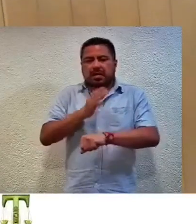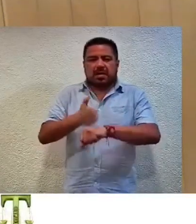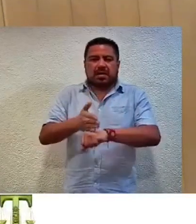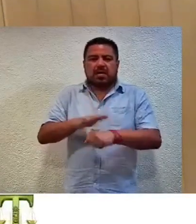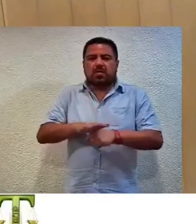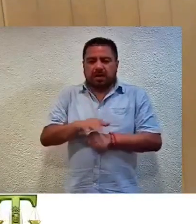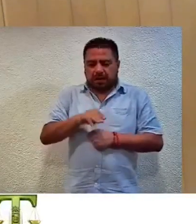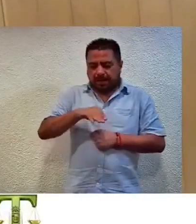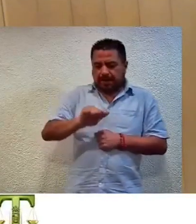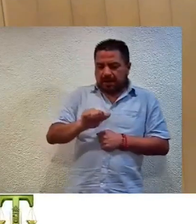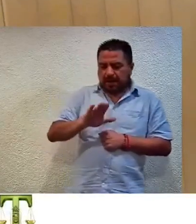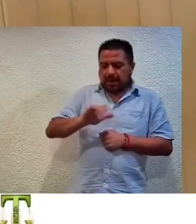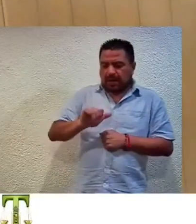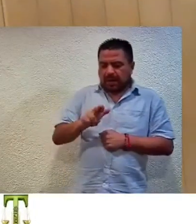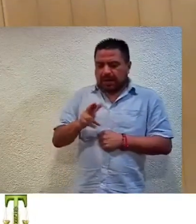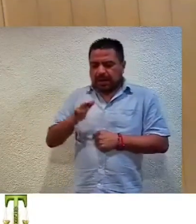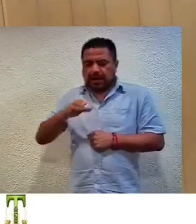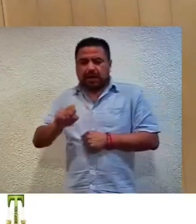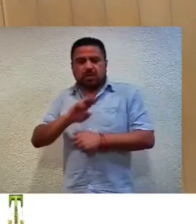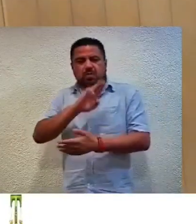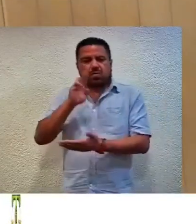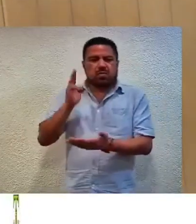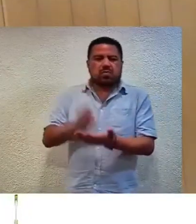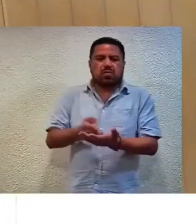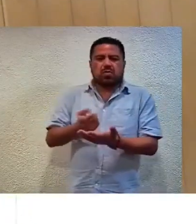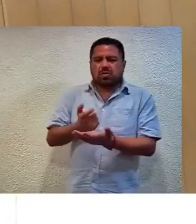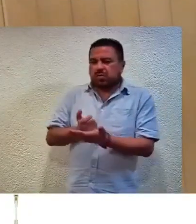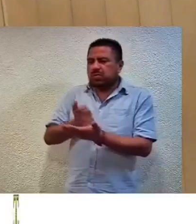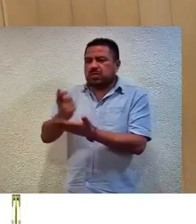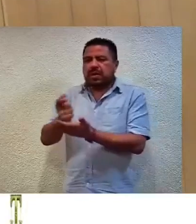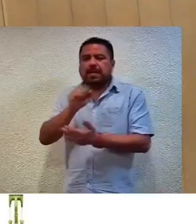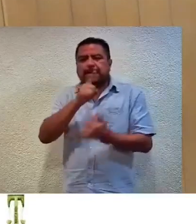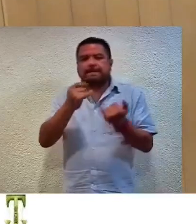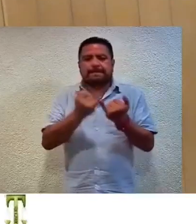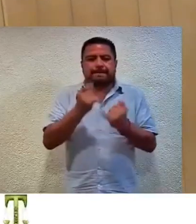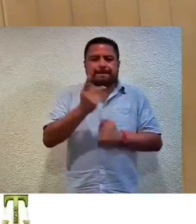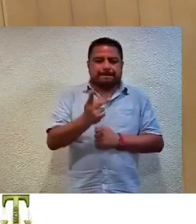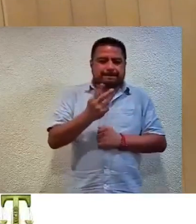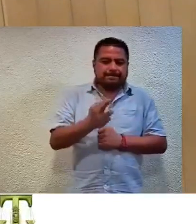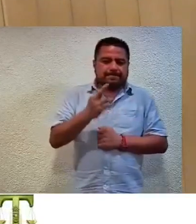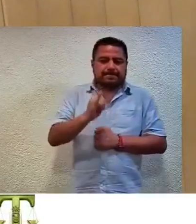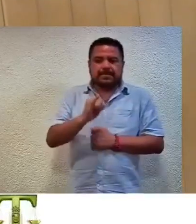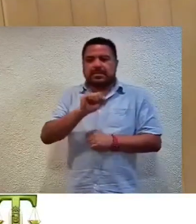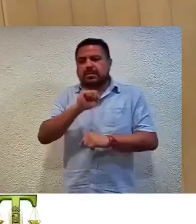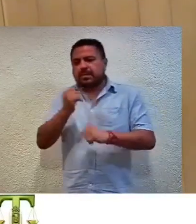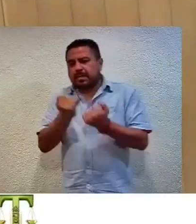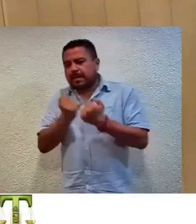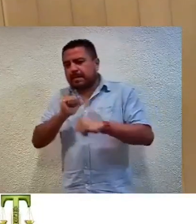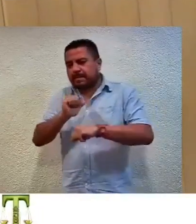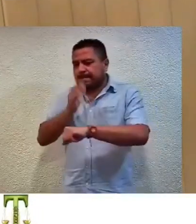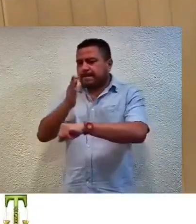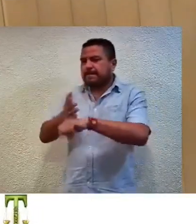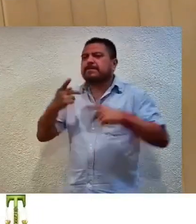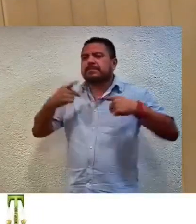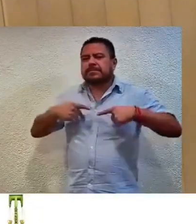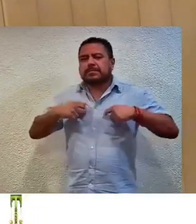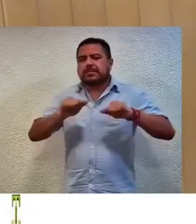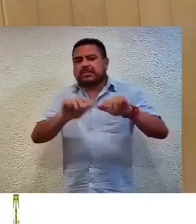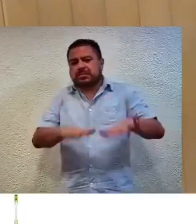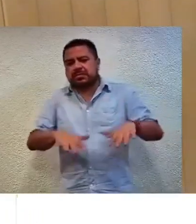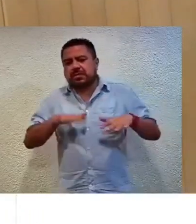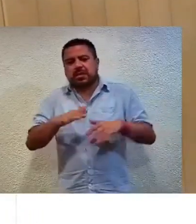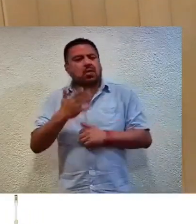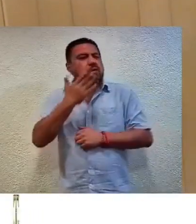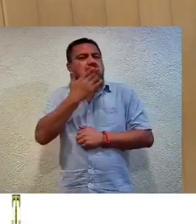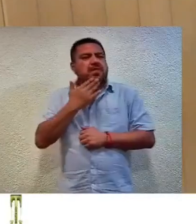a Macario Navarrete Chávez con el pago de una multa y al Partido Revolucionario Institucional con una amonestación pública, y al no haber